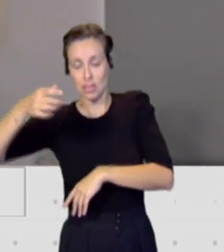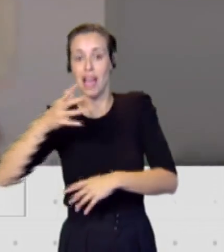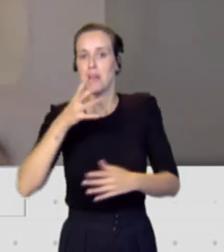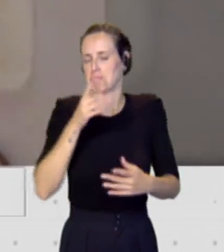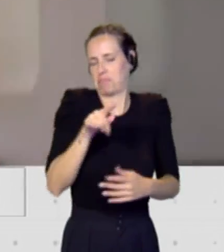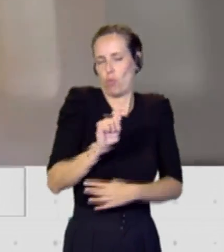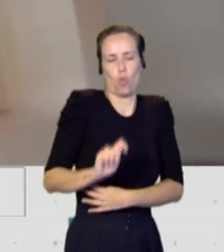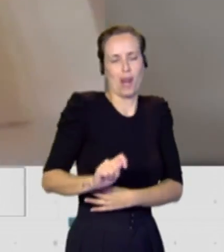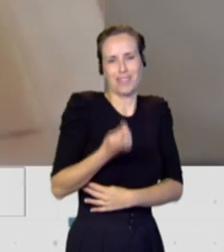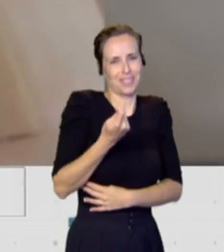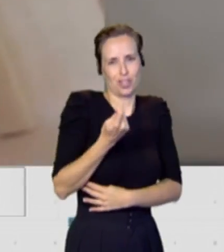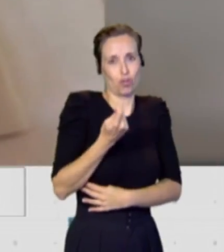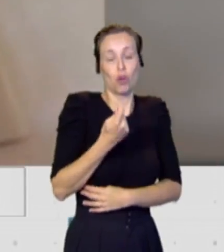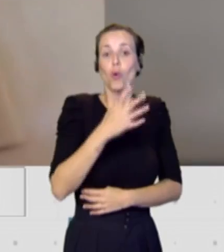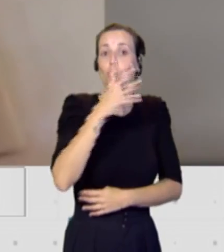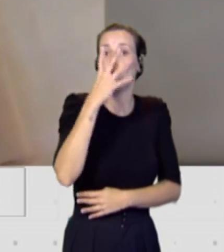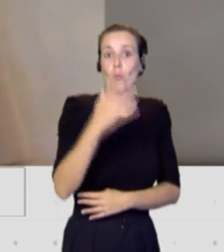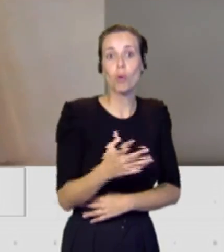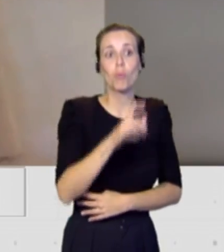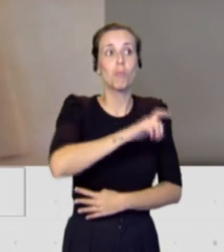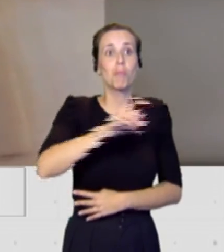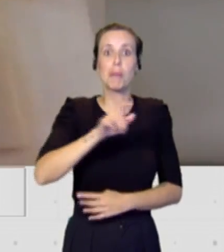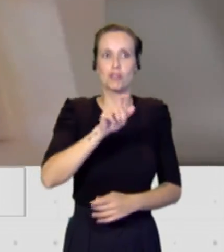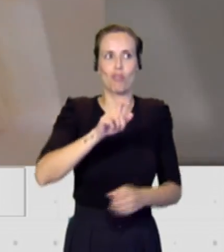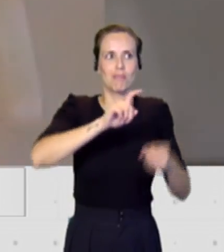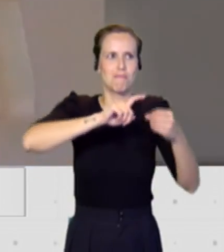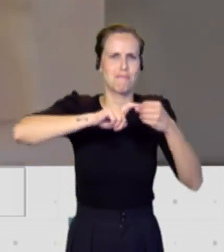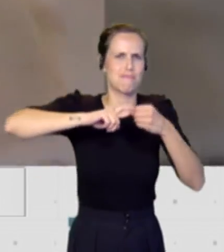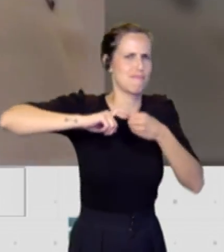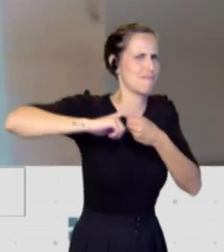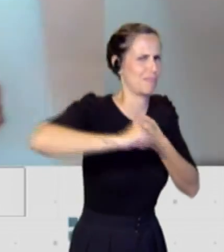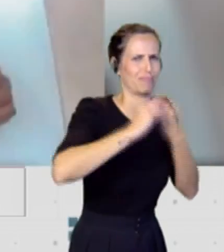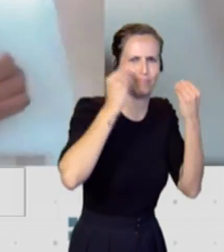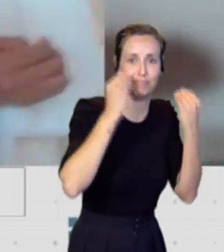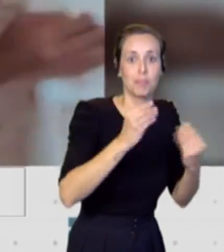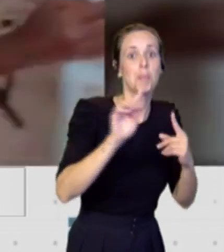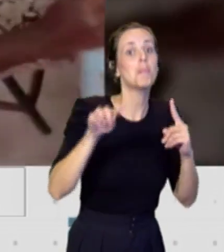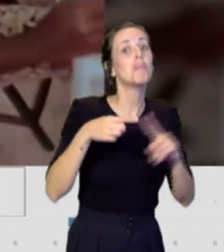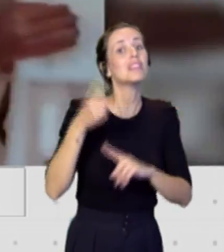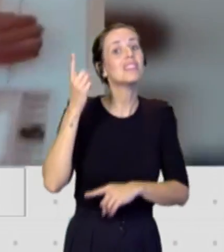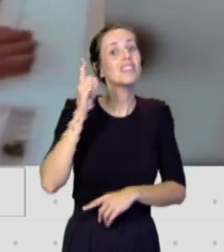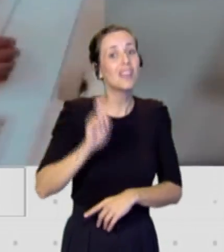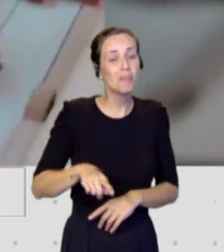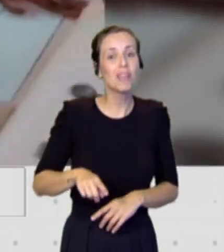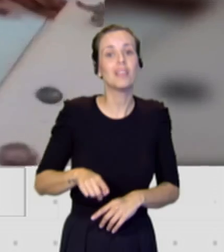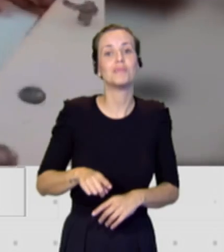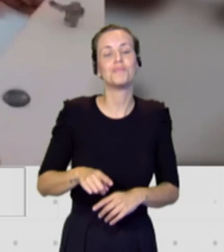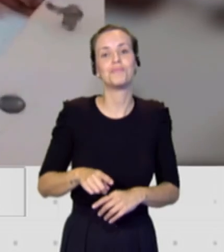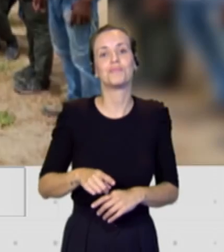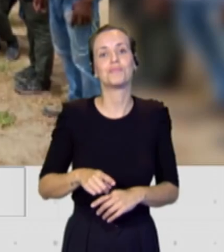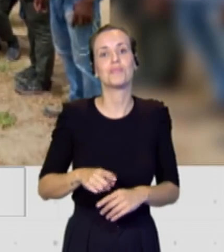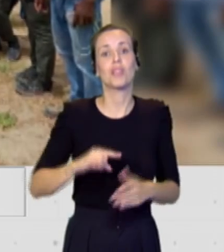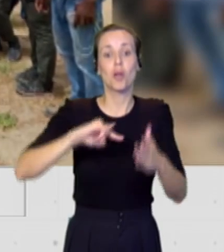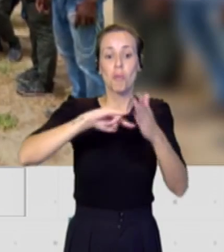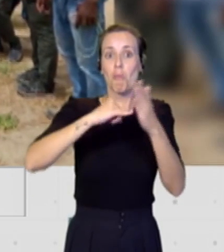primero, la gran participación de las personas que allí estaban. Y, sobre todo, el haber creado un proyecto que unificaba a las